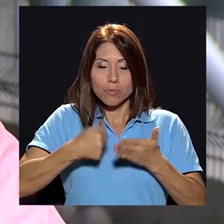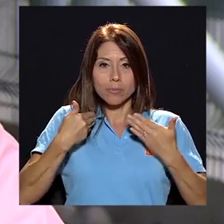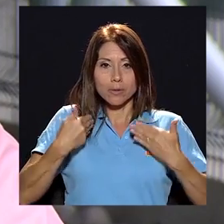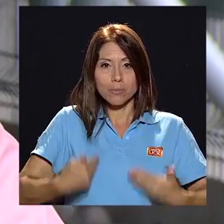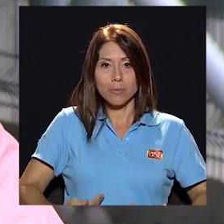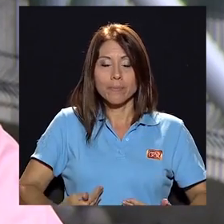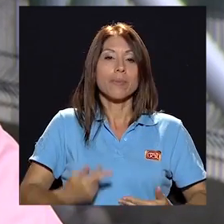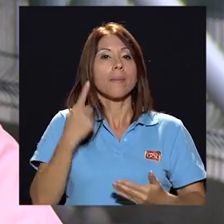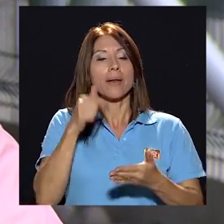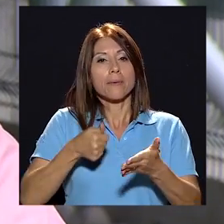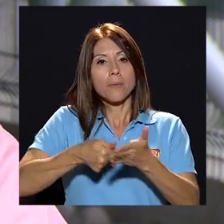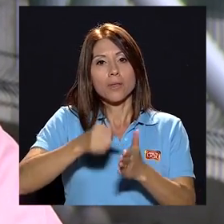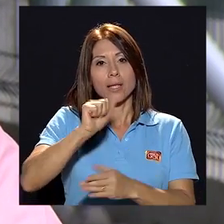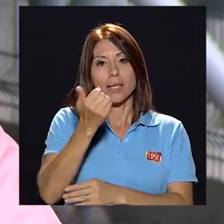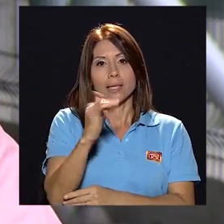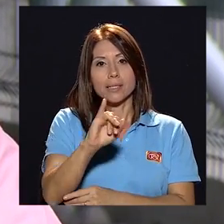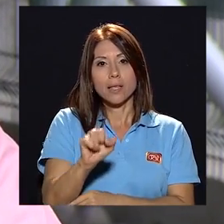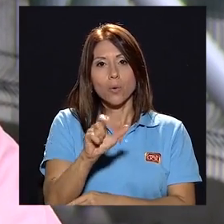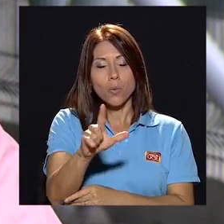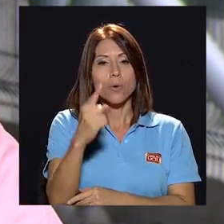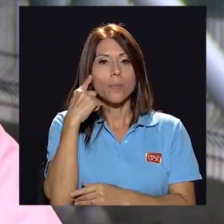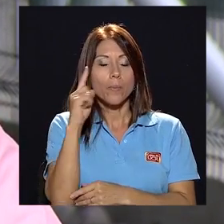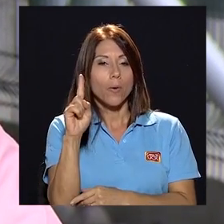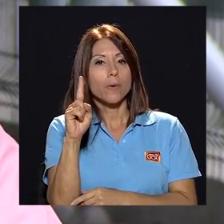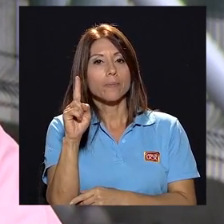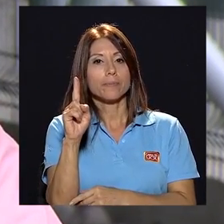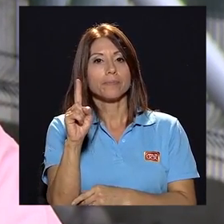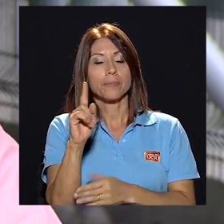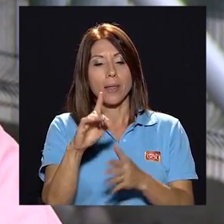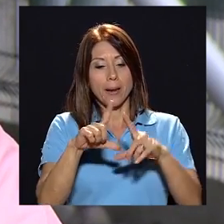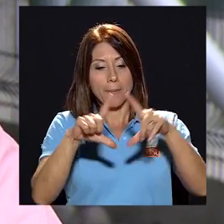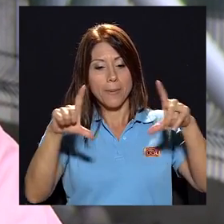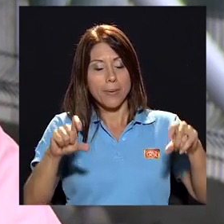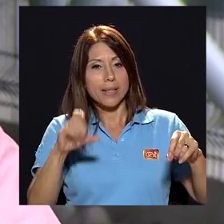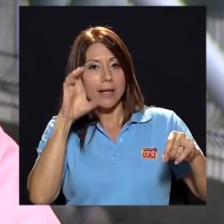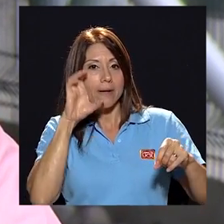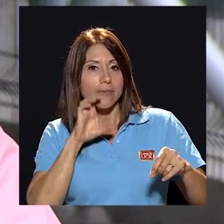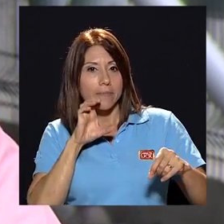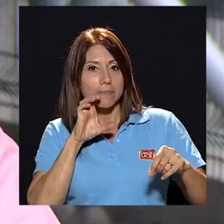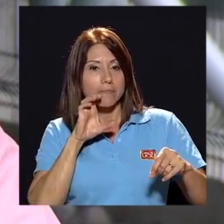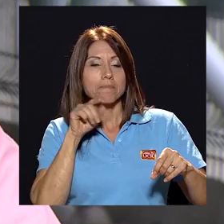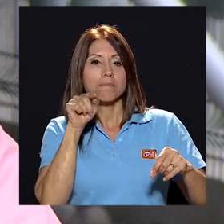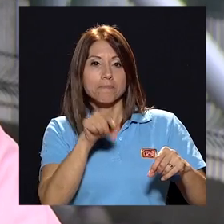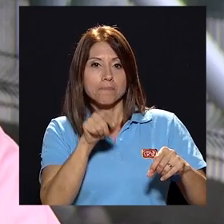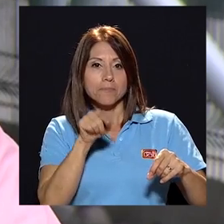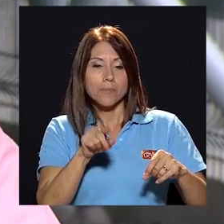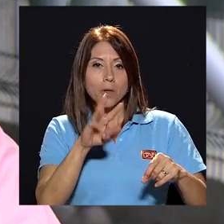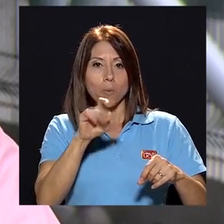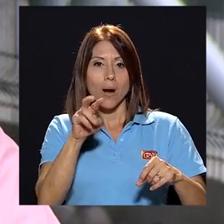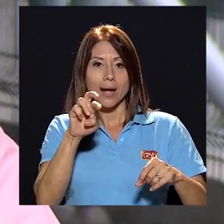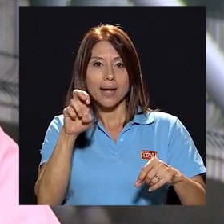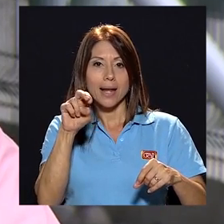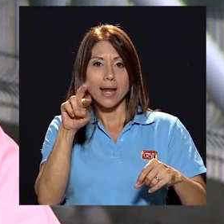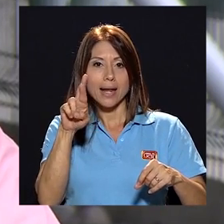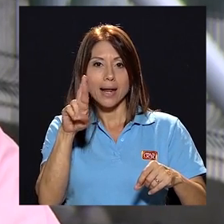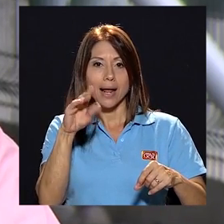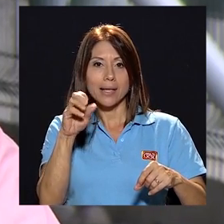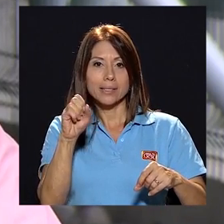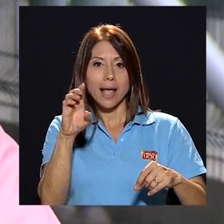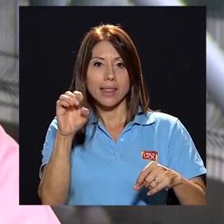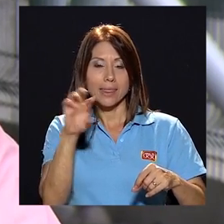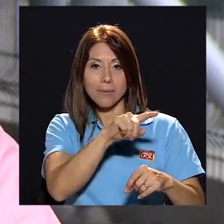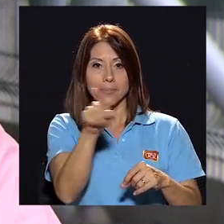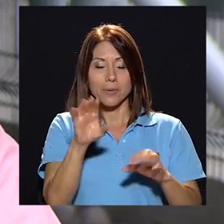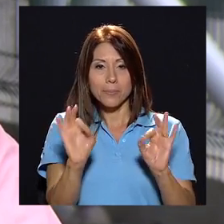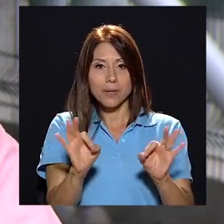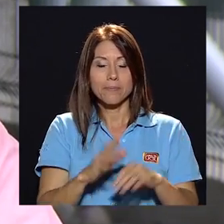y para que voten en este 15 de julio por la papeleta café la papeleta de Warner Cascante